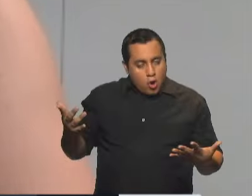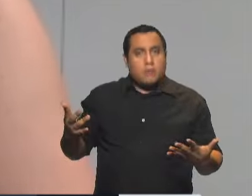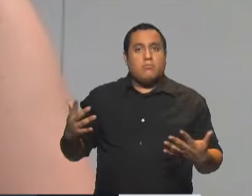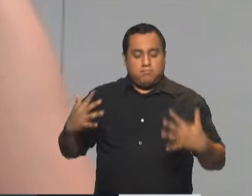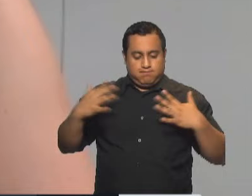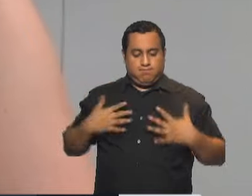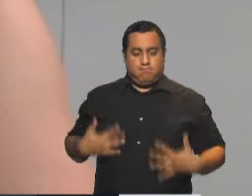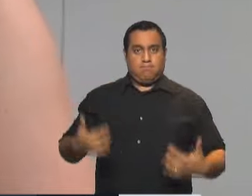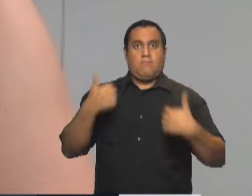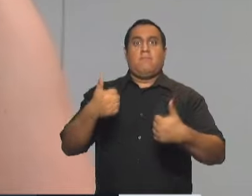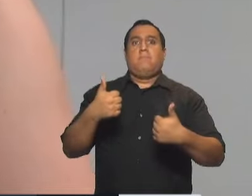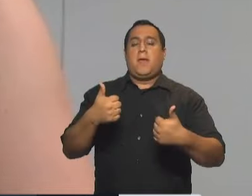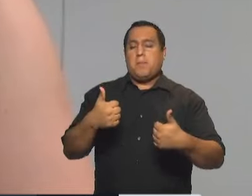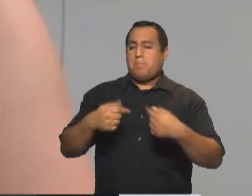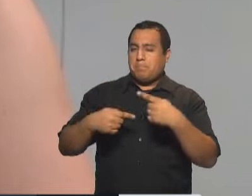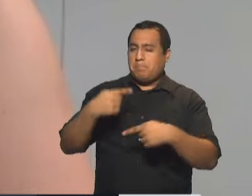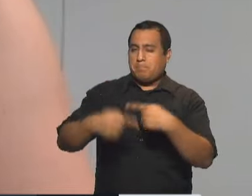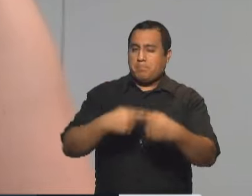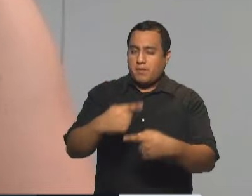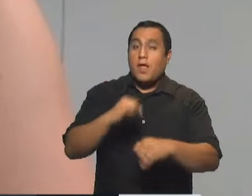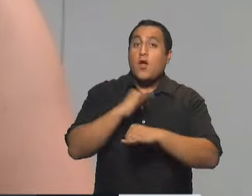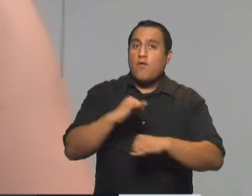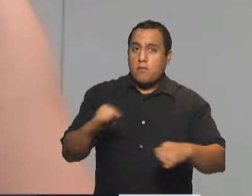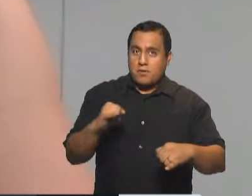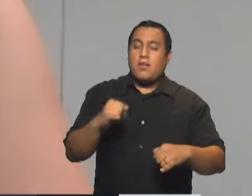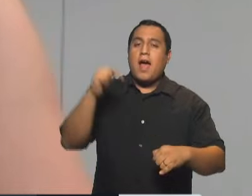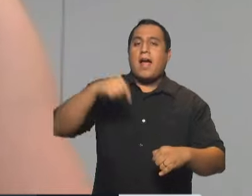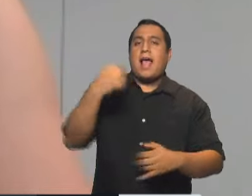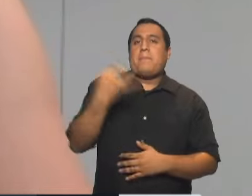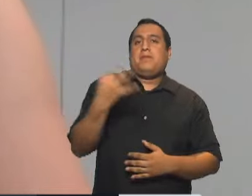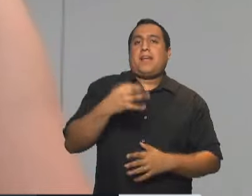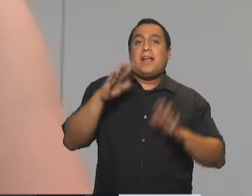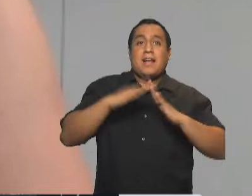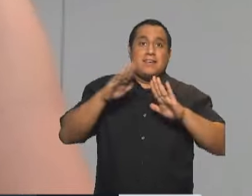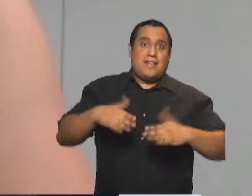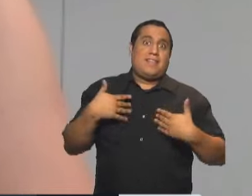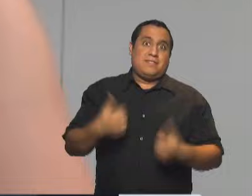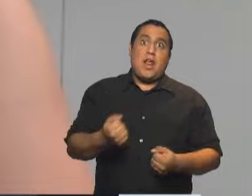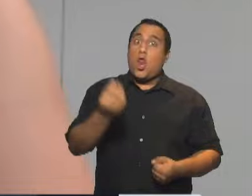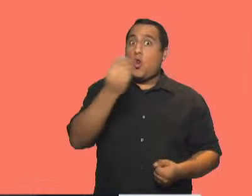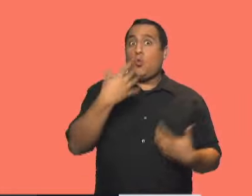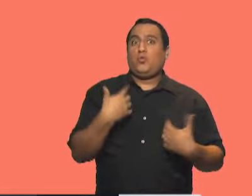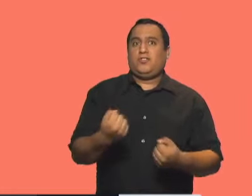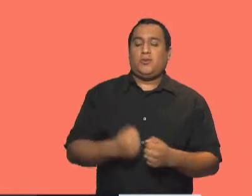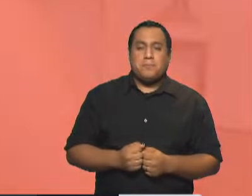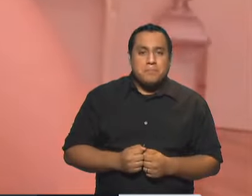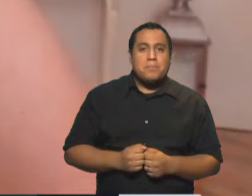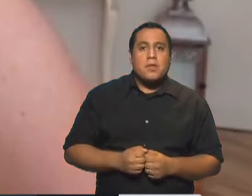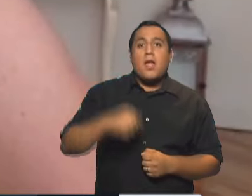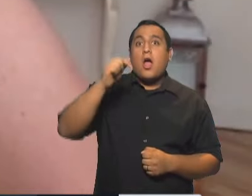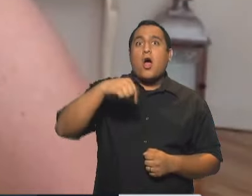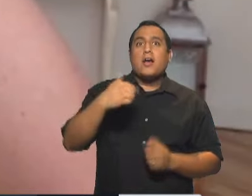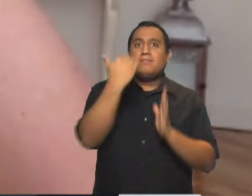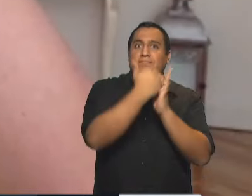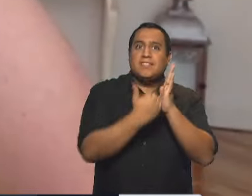bienestar. Así que seguimos compartiendo toda esta info aquí en este especial de Quedate en Casa Salud Nutricional. Y se vienen recetas